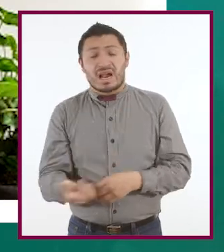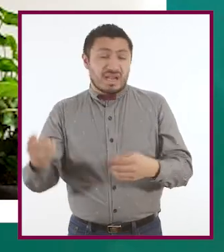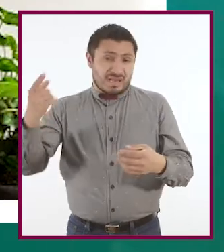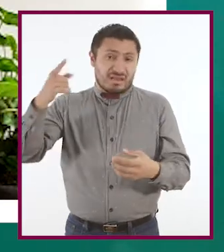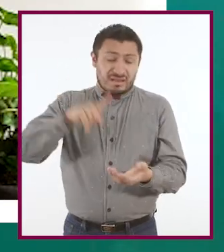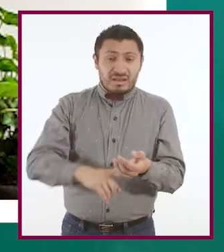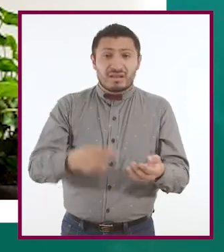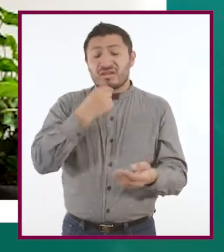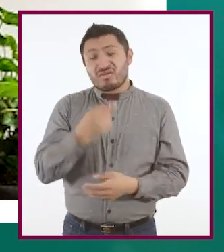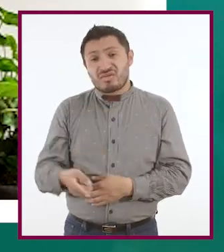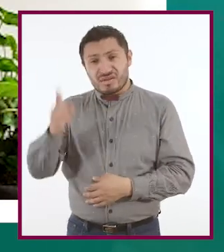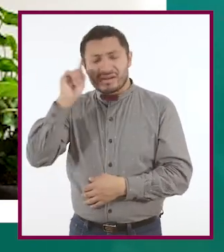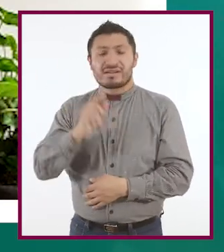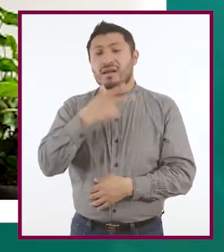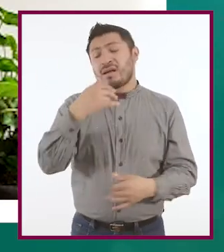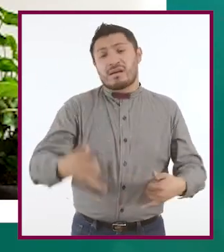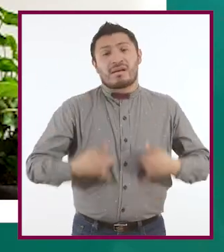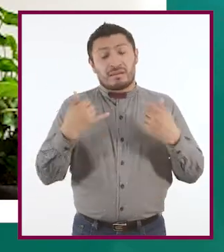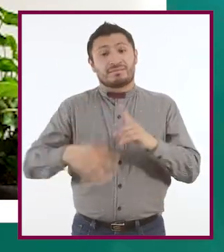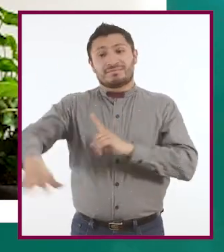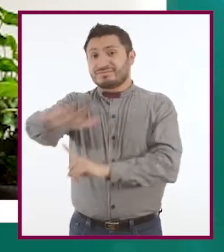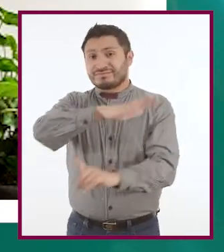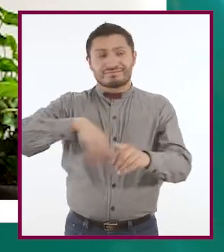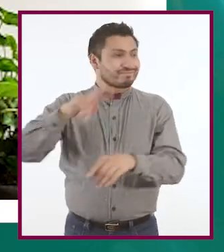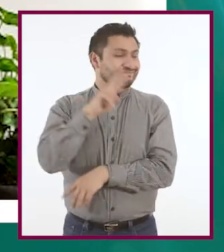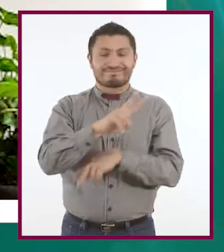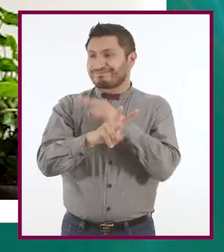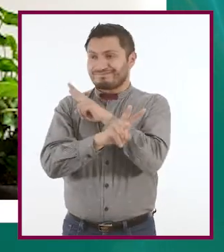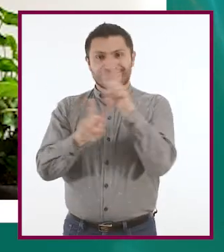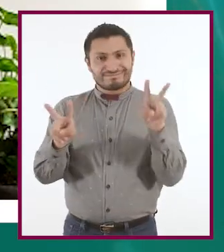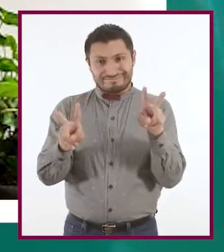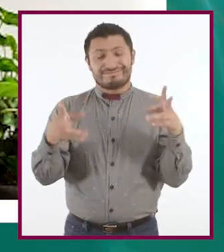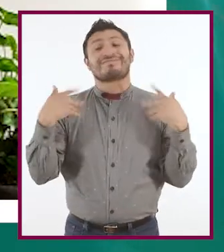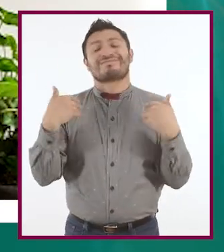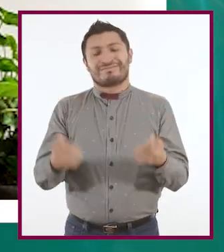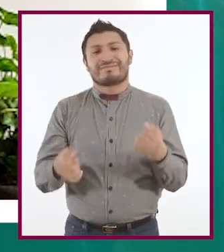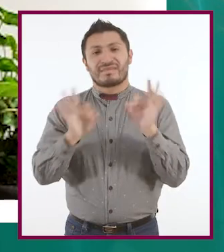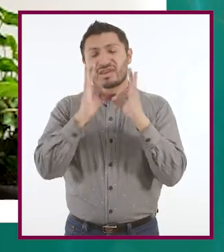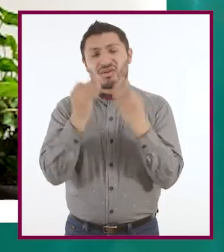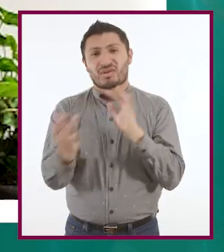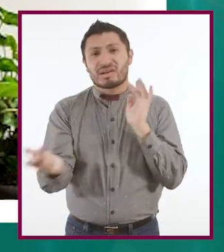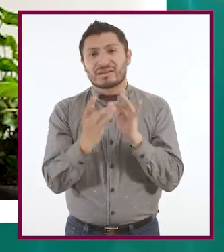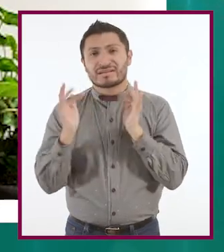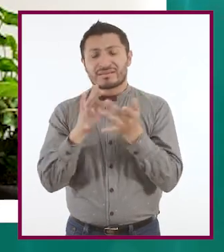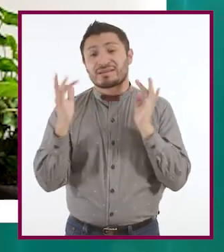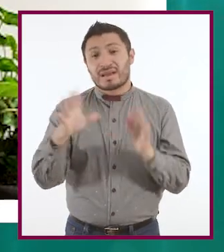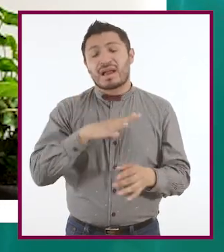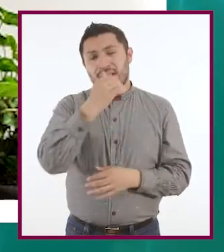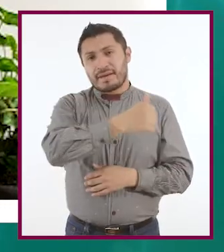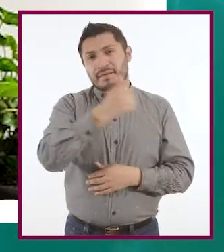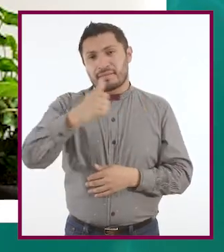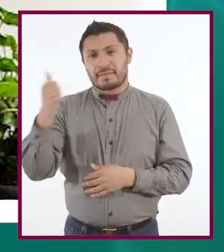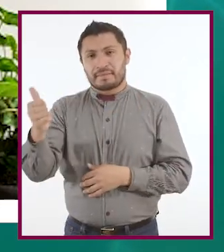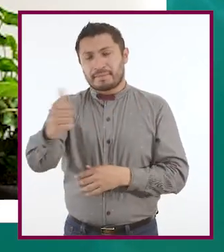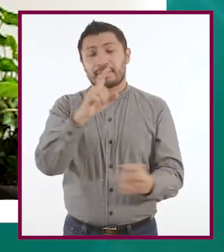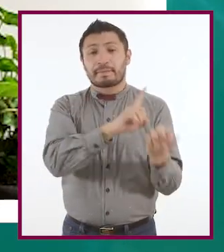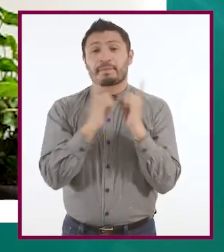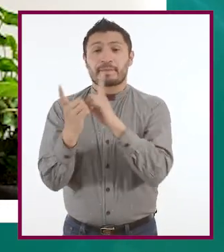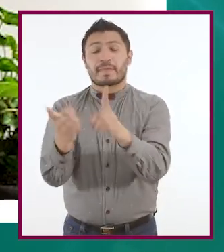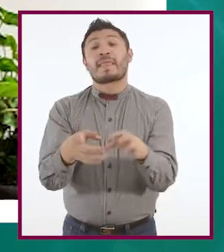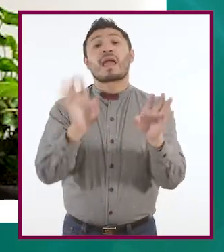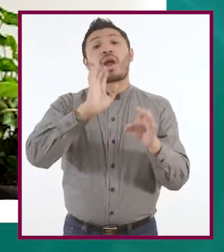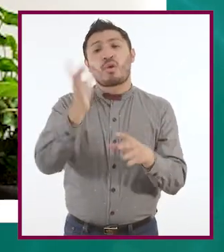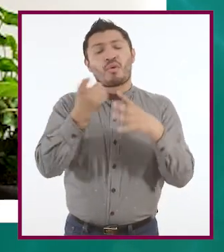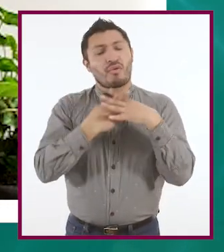niños y adolescentes que están hasta a nuestro alrededor, entendiendo la dinámica de la interacción que tienen entre cada uno, cuándo